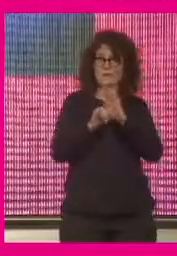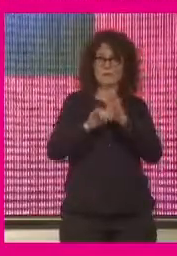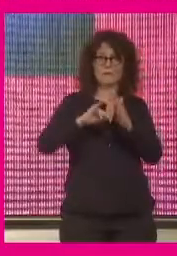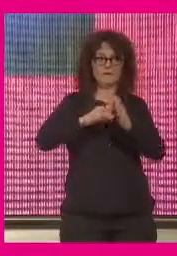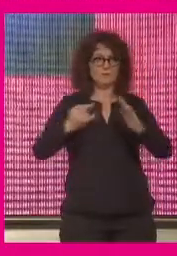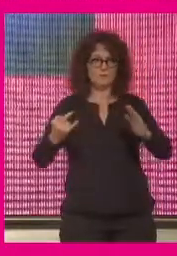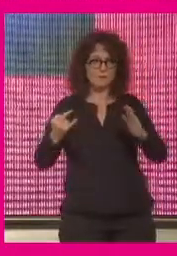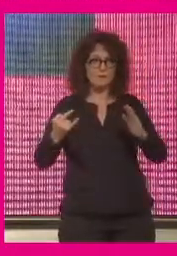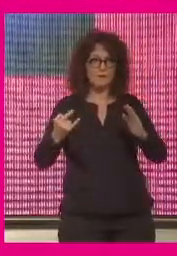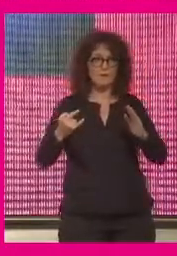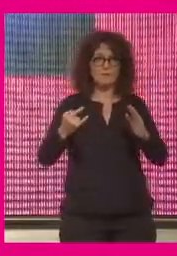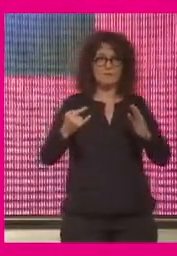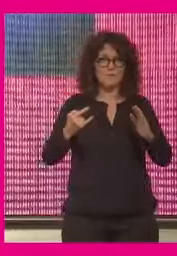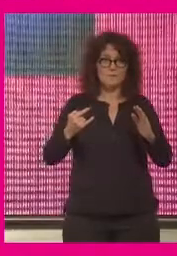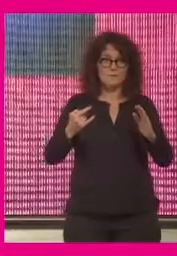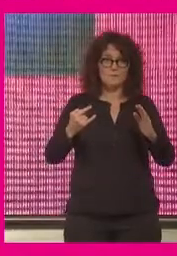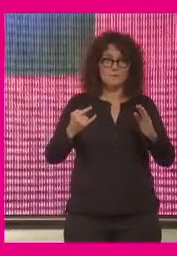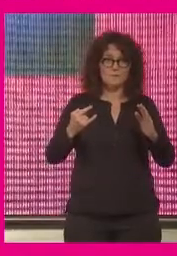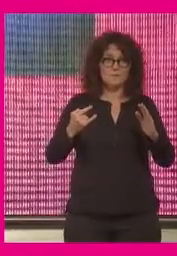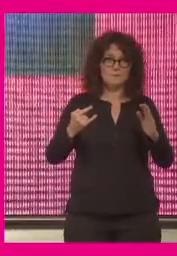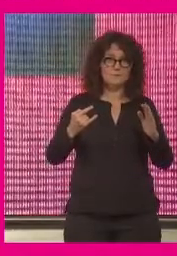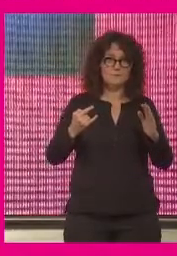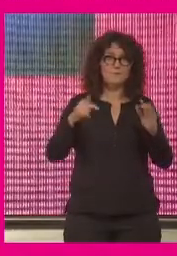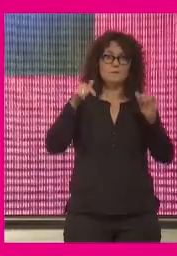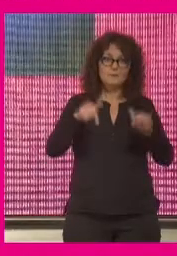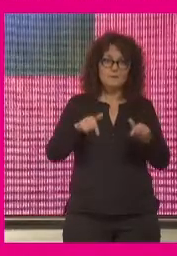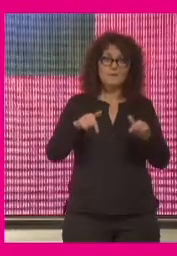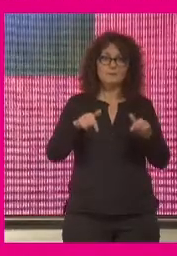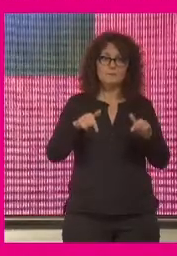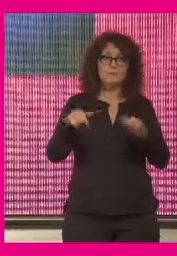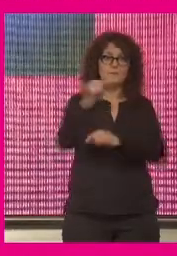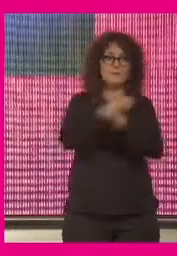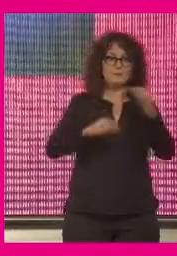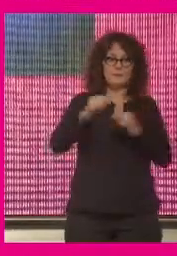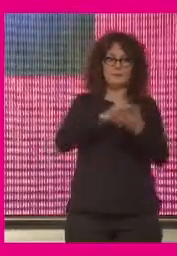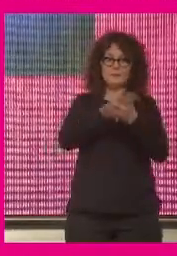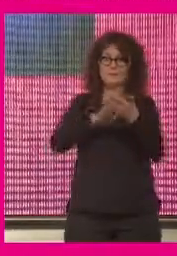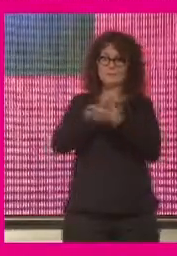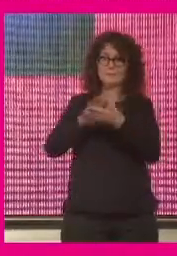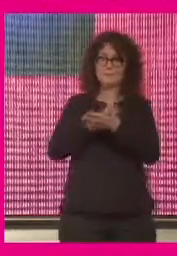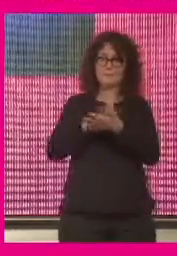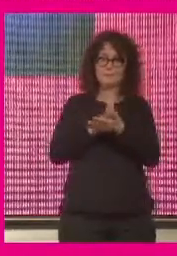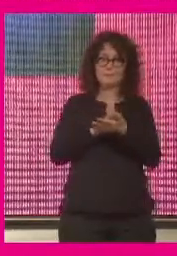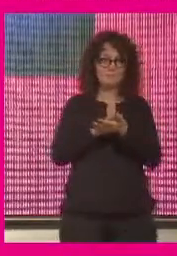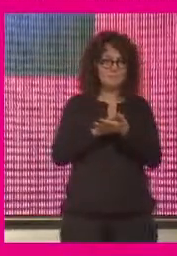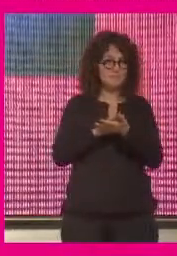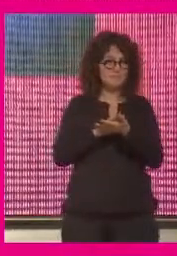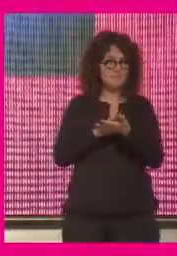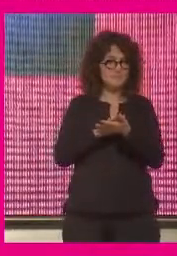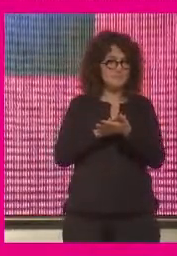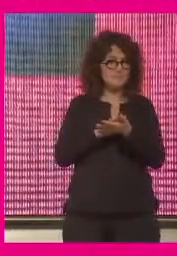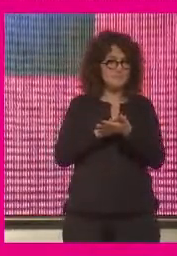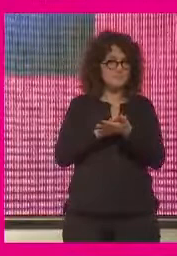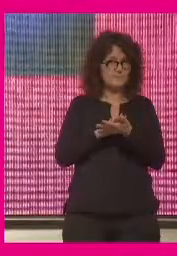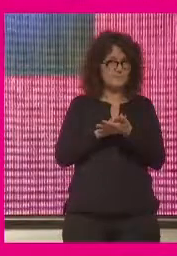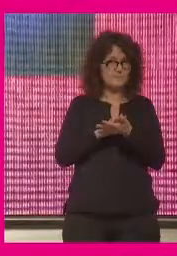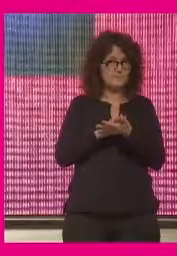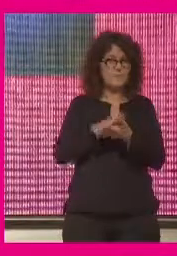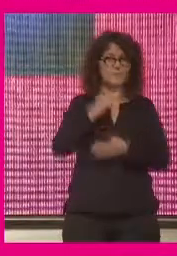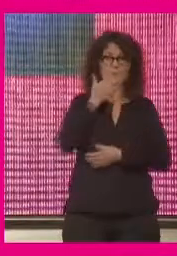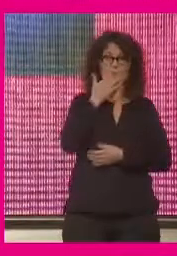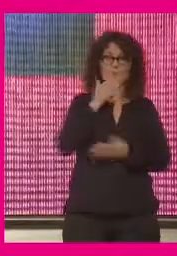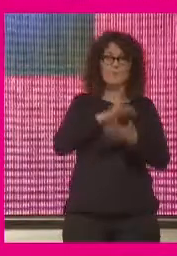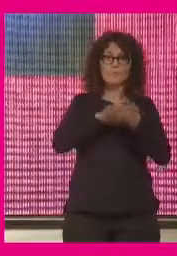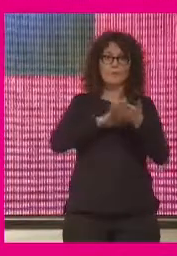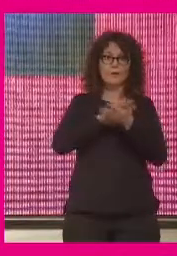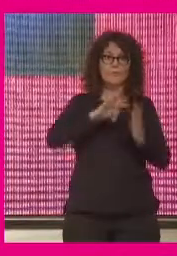tecnología y este tipo de debates yo lo que me alegro más de la pandemia es que yo creo que nunca me estarás de acuerdo Miguel ha habido tantas noticias de ciencia